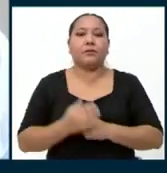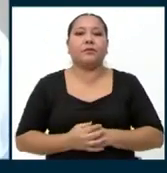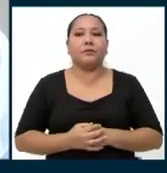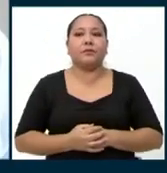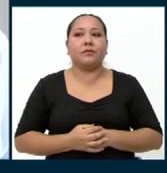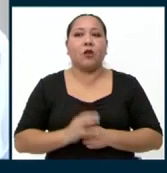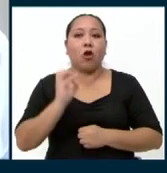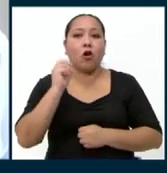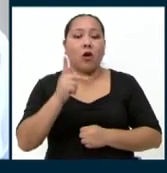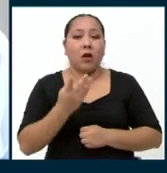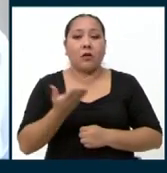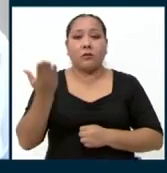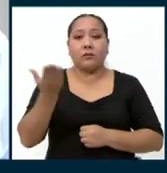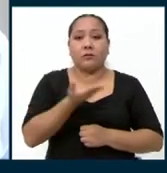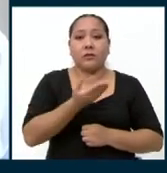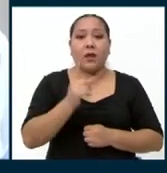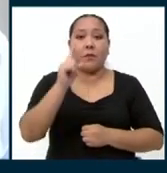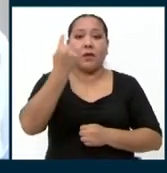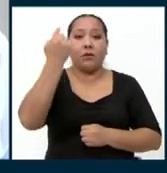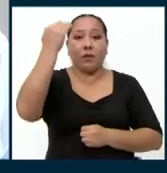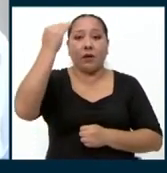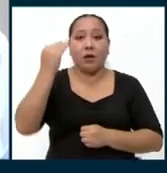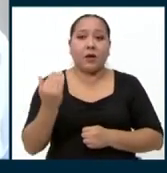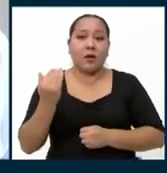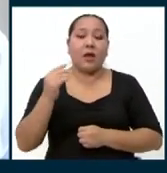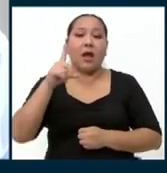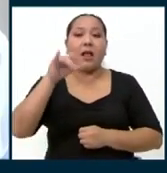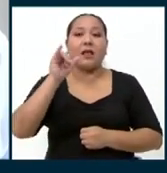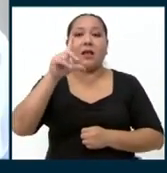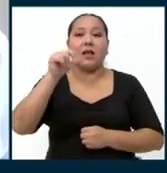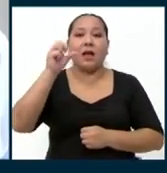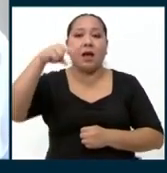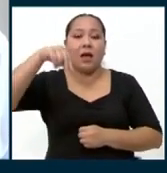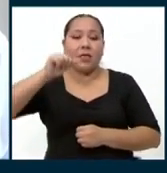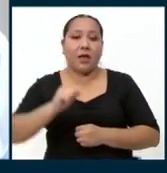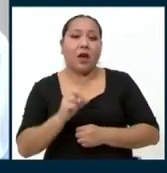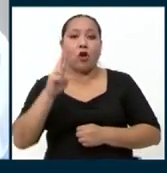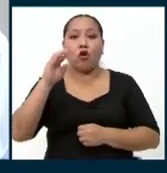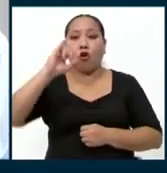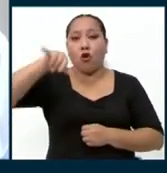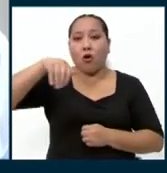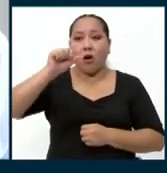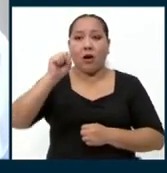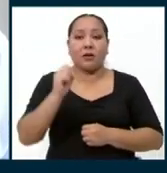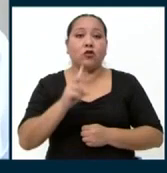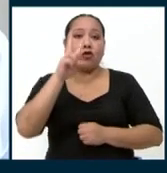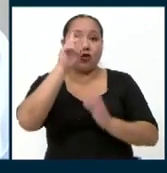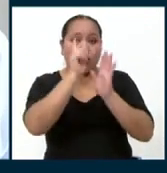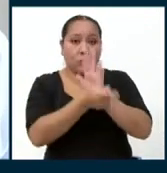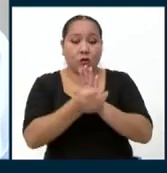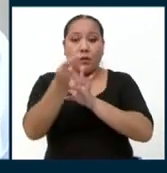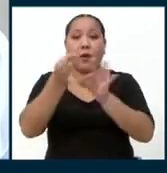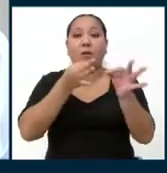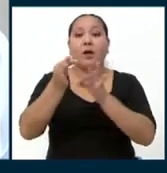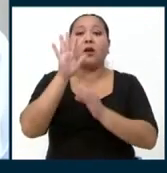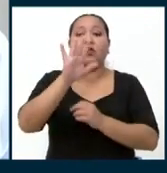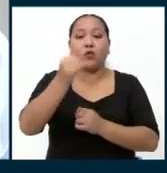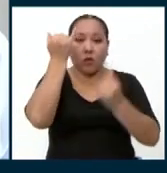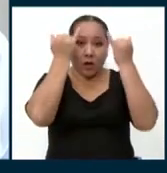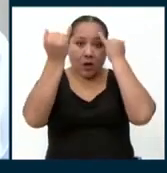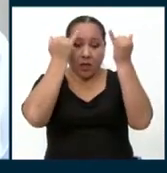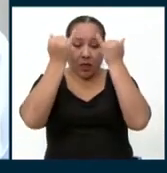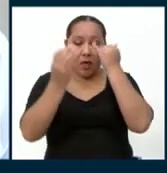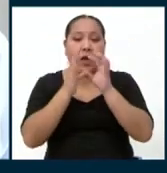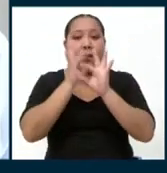Bien, entonces le corresponde primero el turno a la candidata Liliana Rojas Espinosa. Tiene usted dos minutos para exponer su propuesta